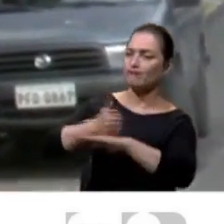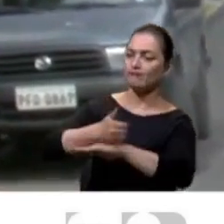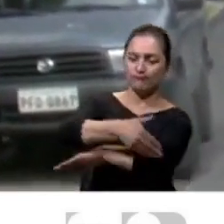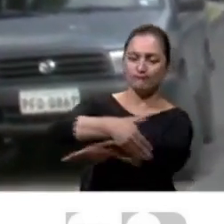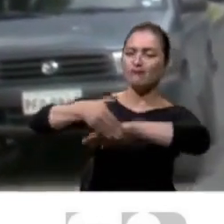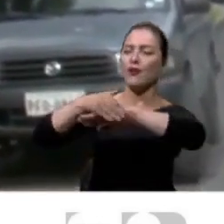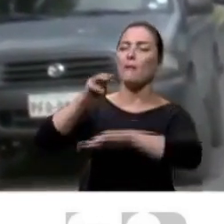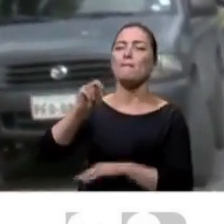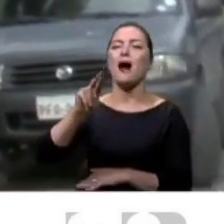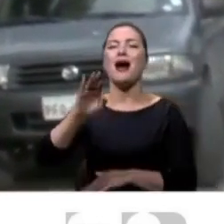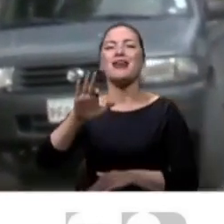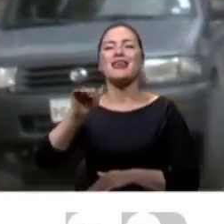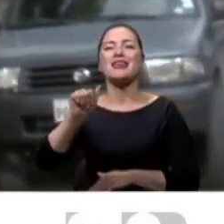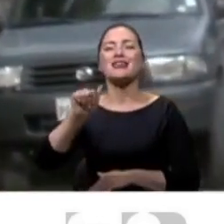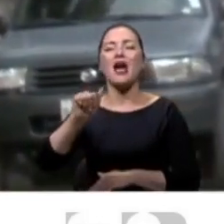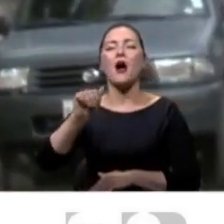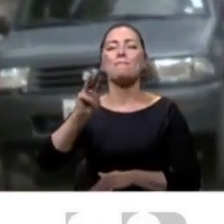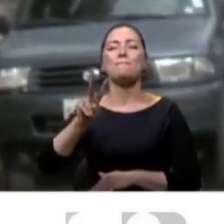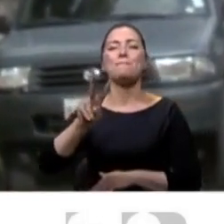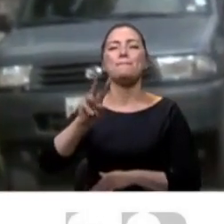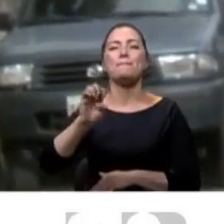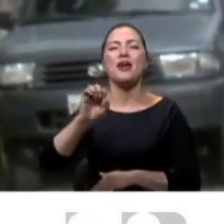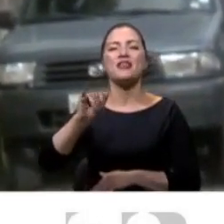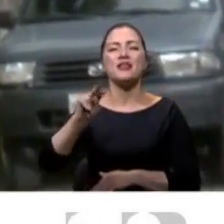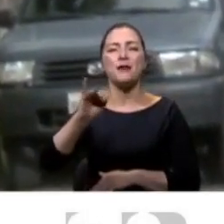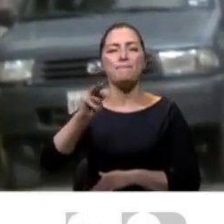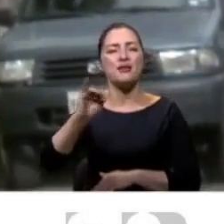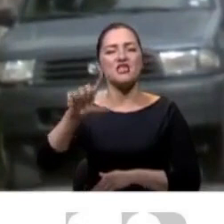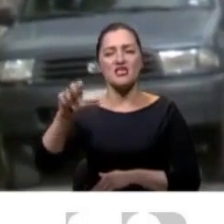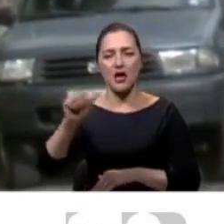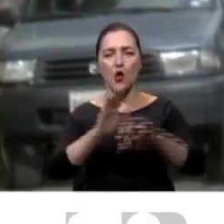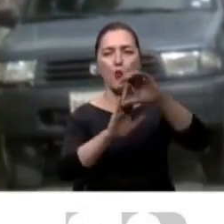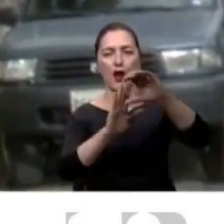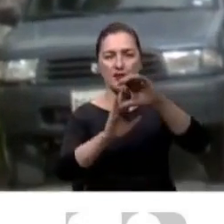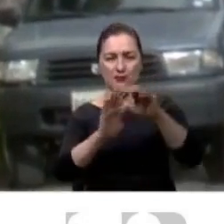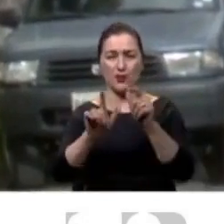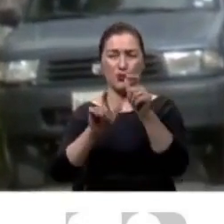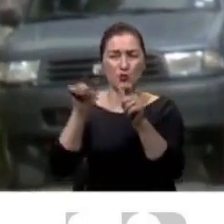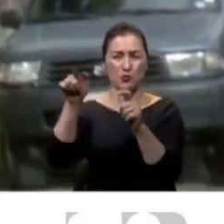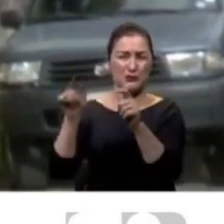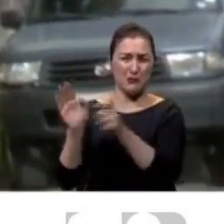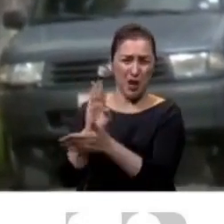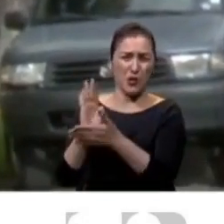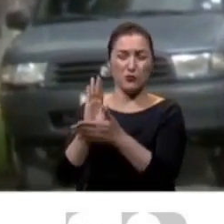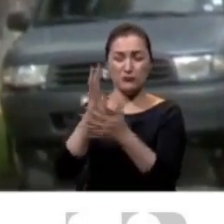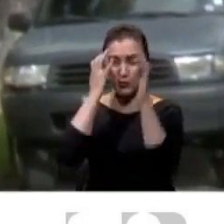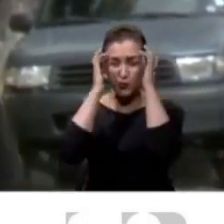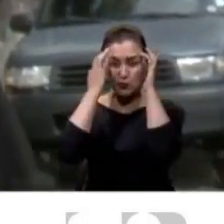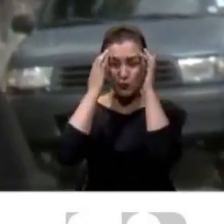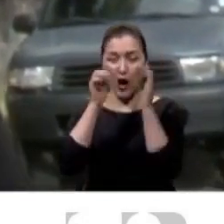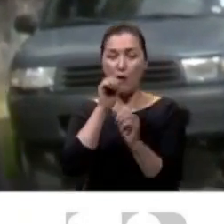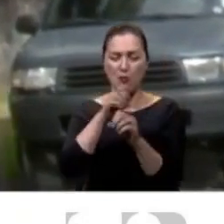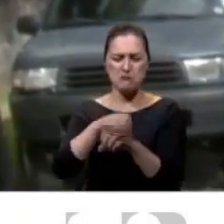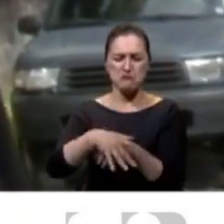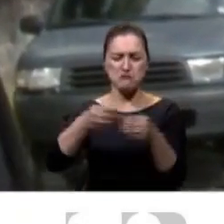Ventimilla en Cumbaya. Repetimos, al nororiente de la capital y los vecinos están preocupados porque agua potable se está desperdiciando por